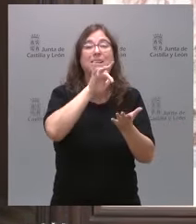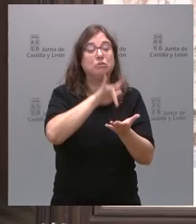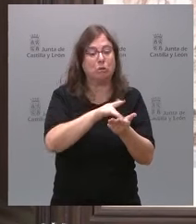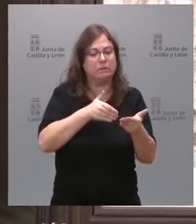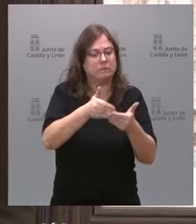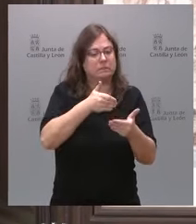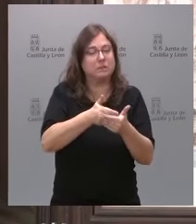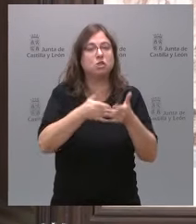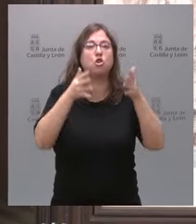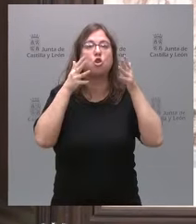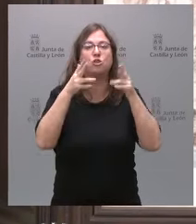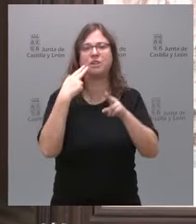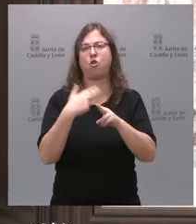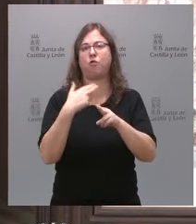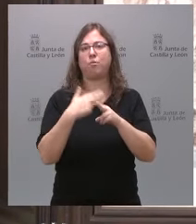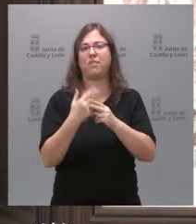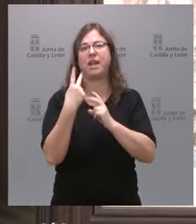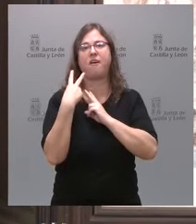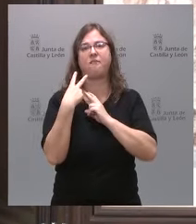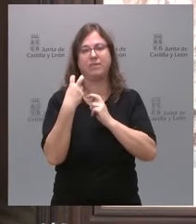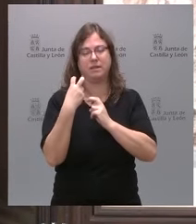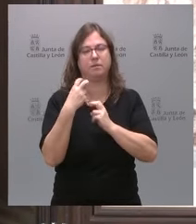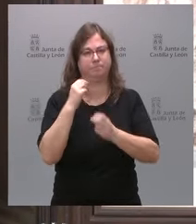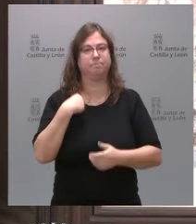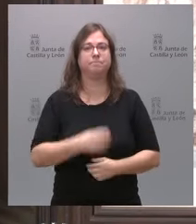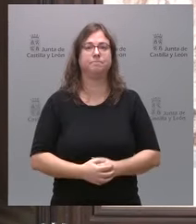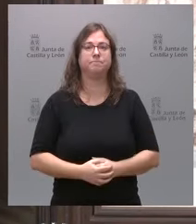cuanto antes del Consejo de Política Fiscal y Financiera.